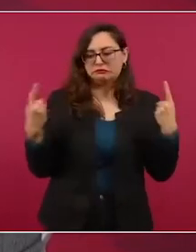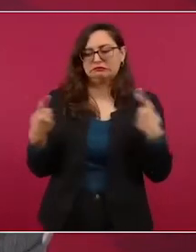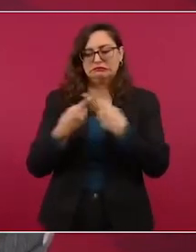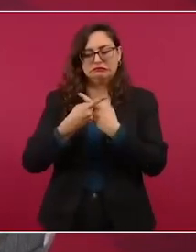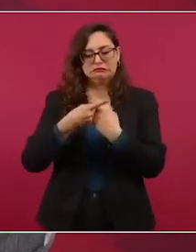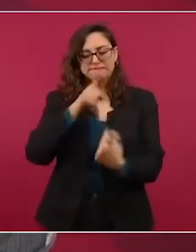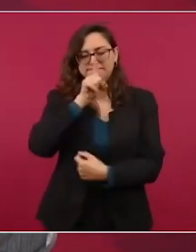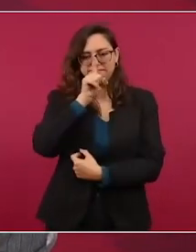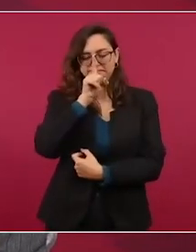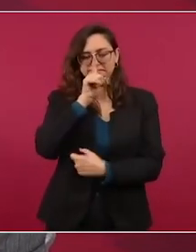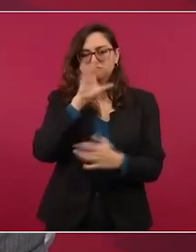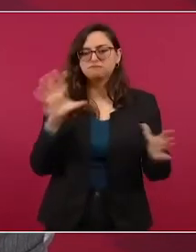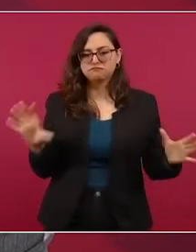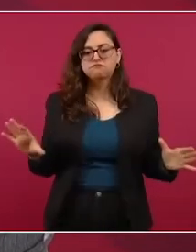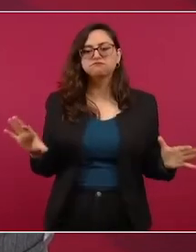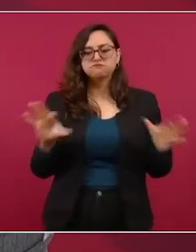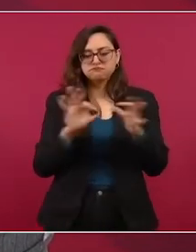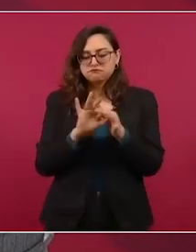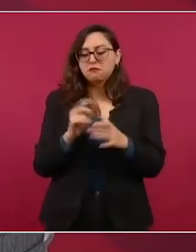Constitución